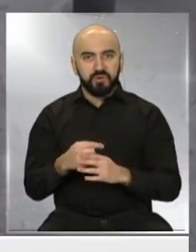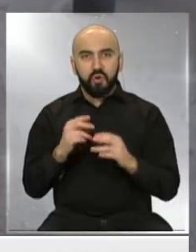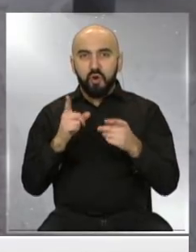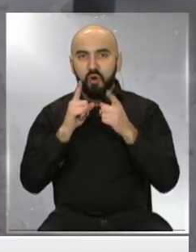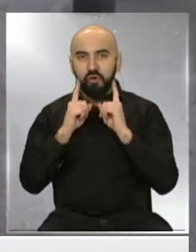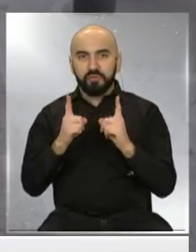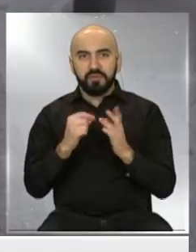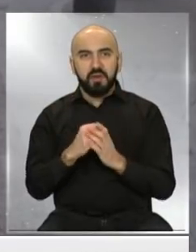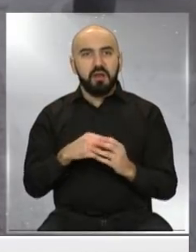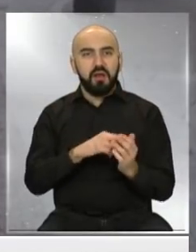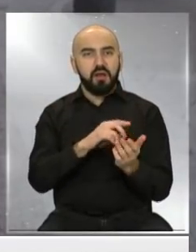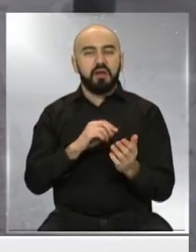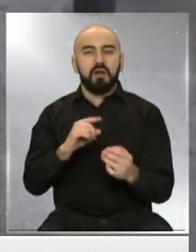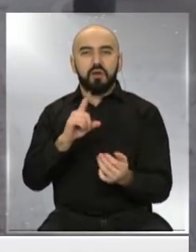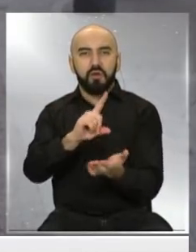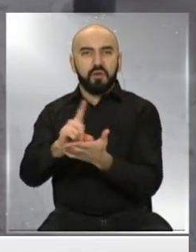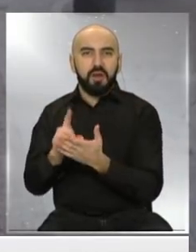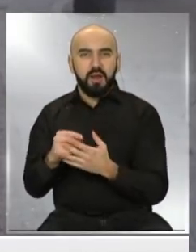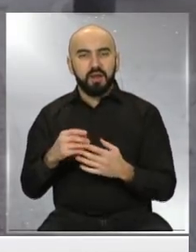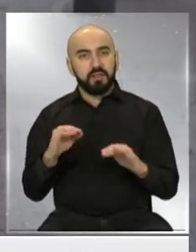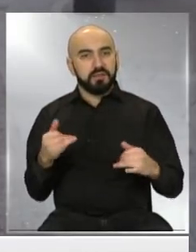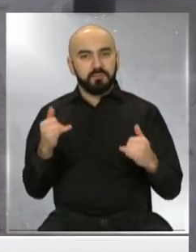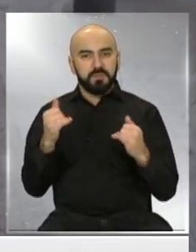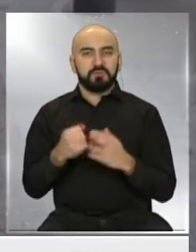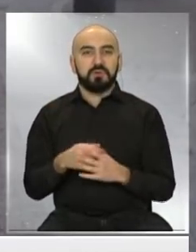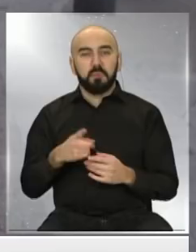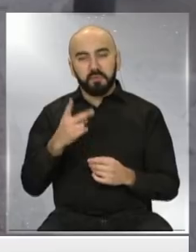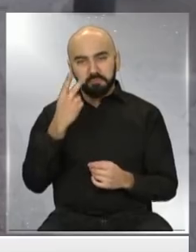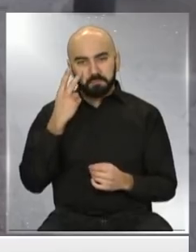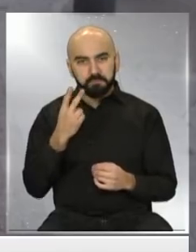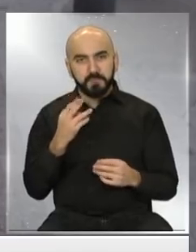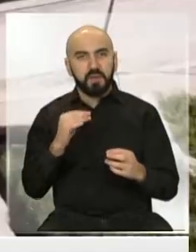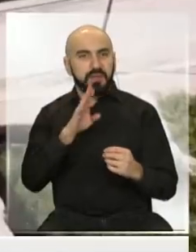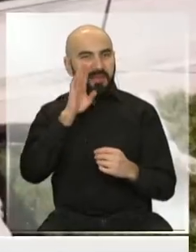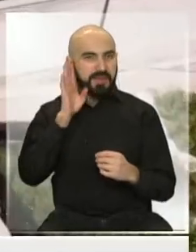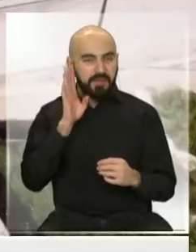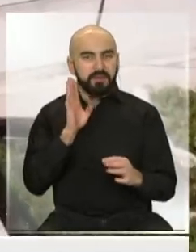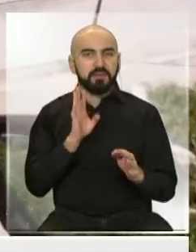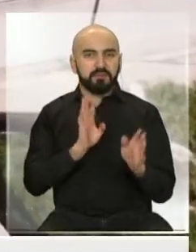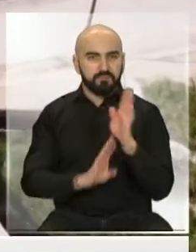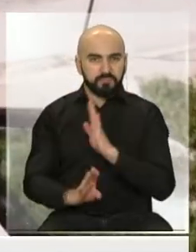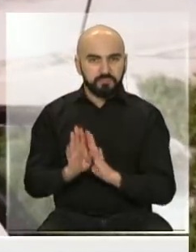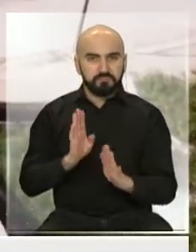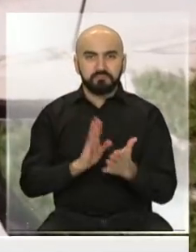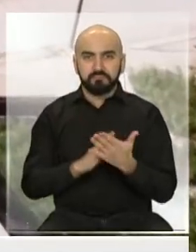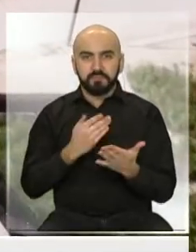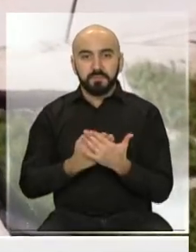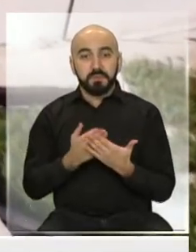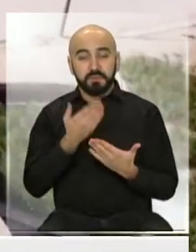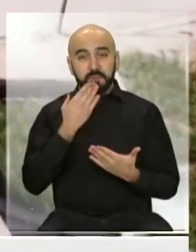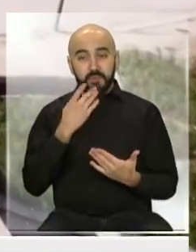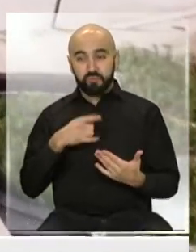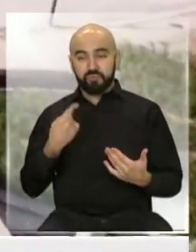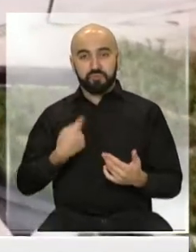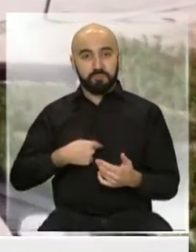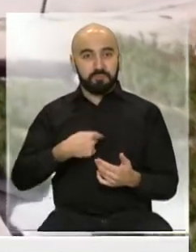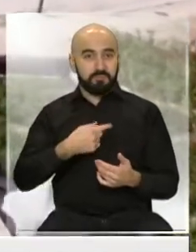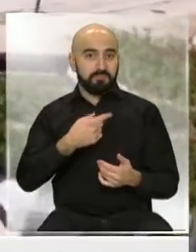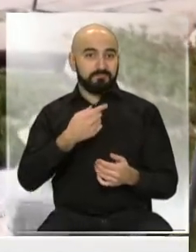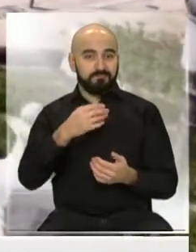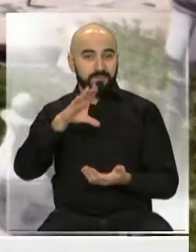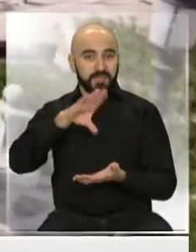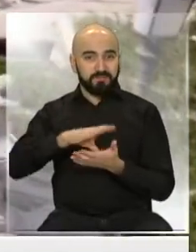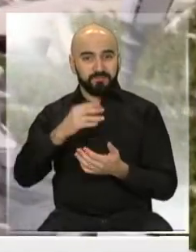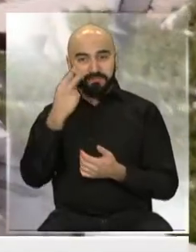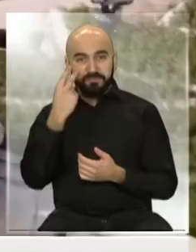entretenimiento, observando, obviamente, las medidas de seguridad e higiene. Y nosotros, como país, también observando cómo se